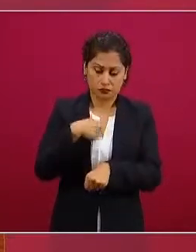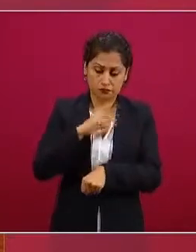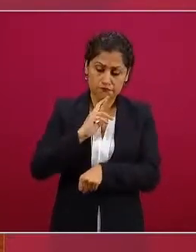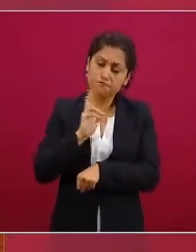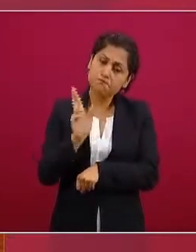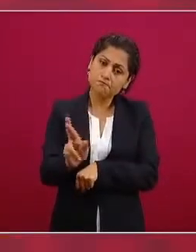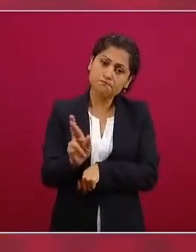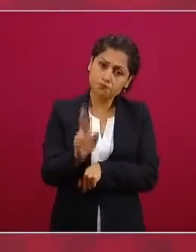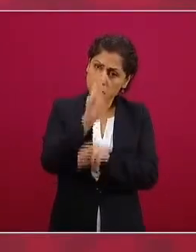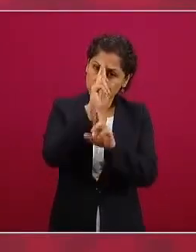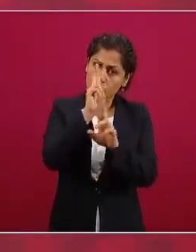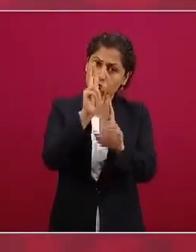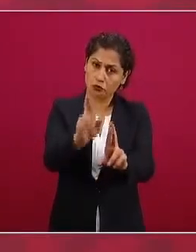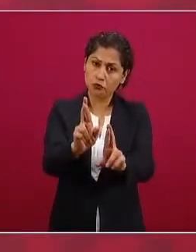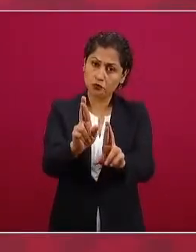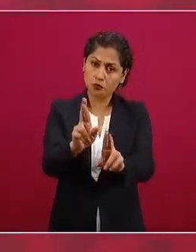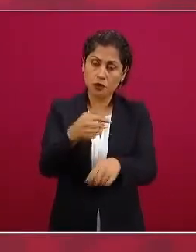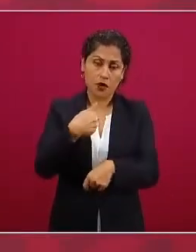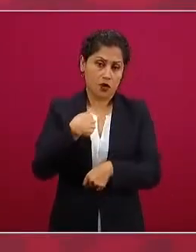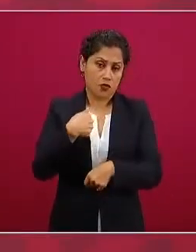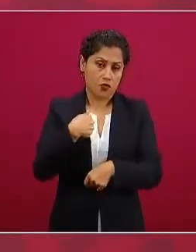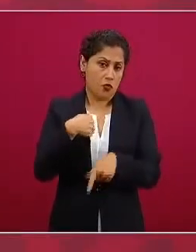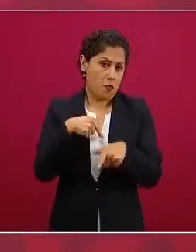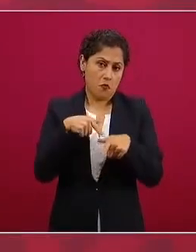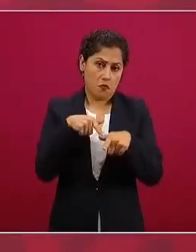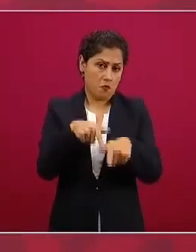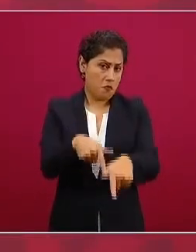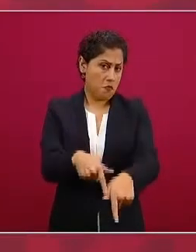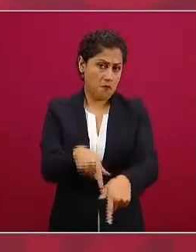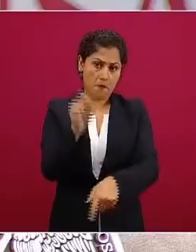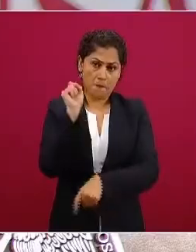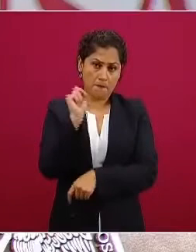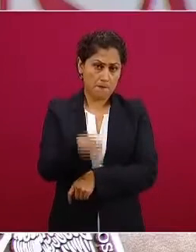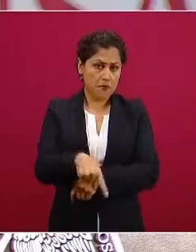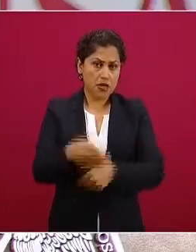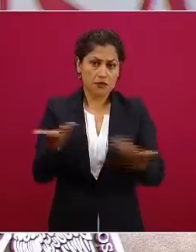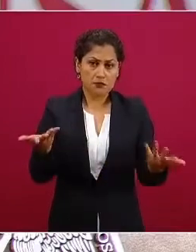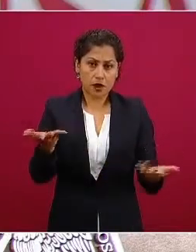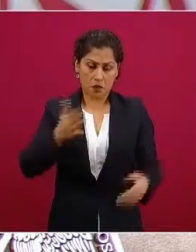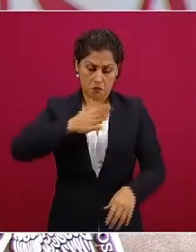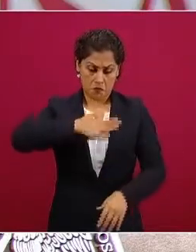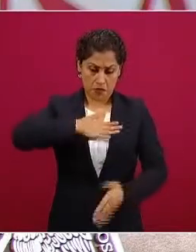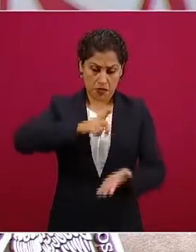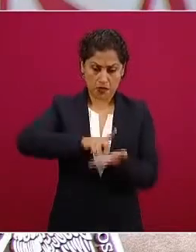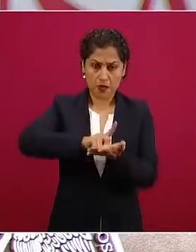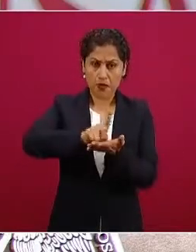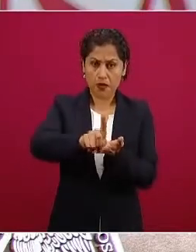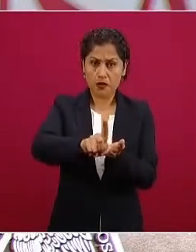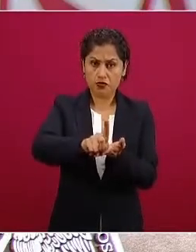esos casos voy a seguir haciendo uso de mi derecho de réplica